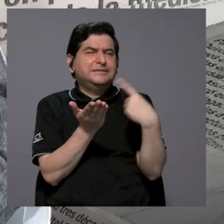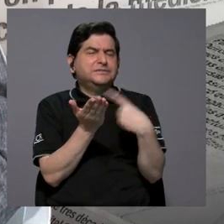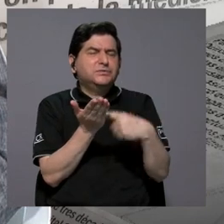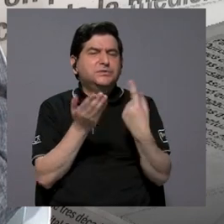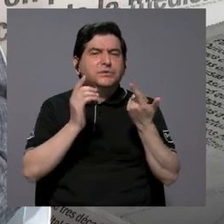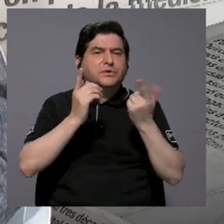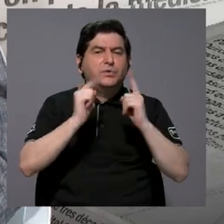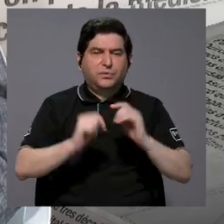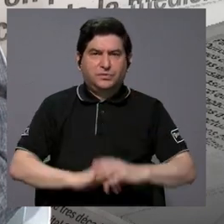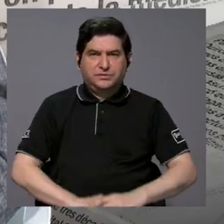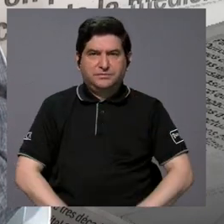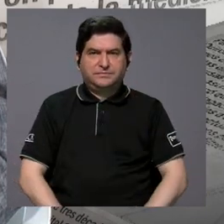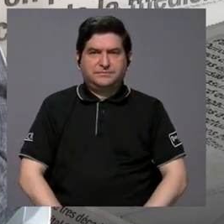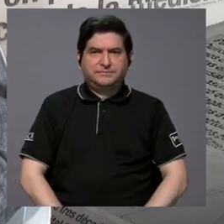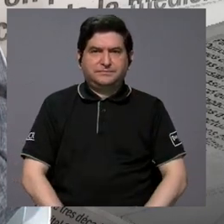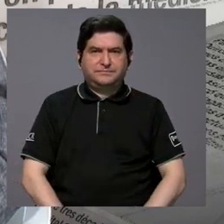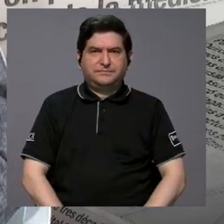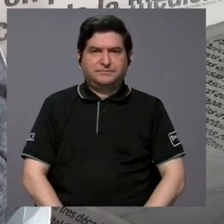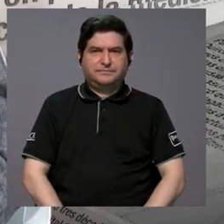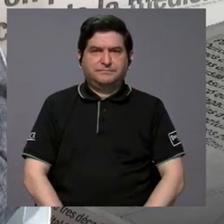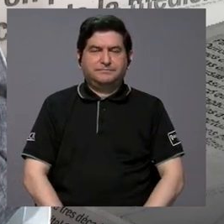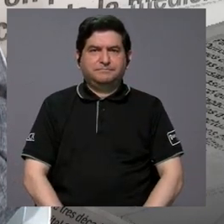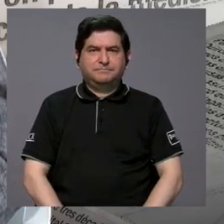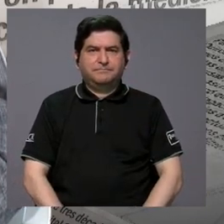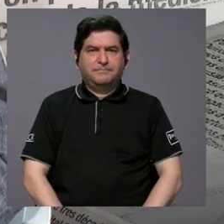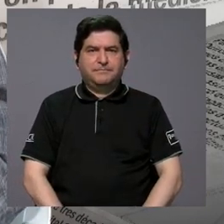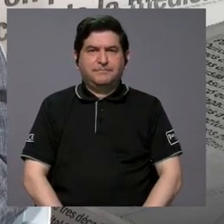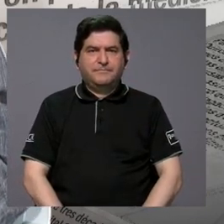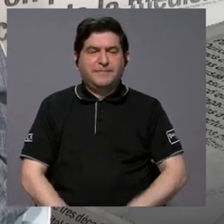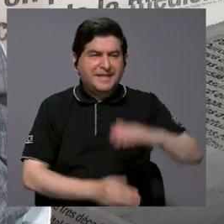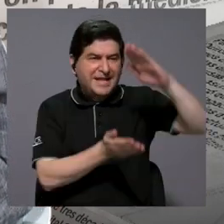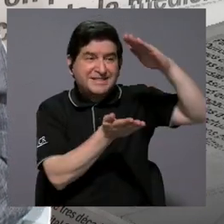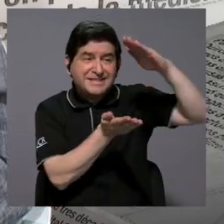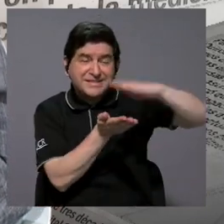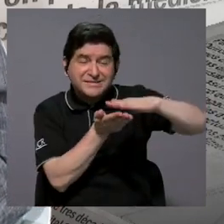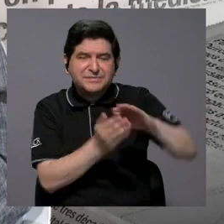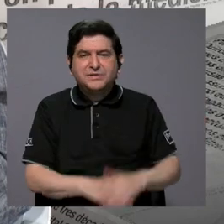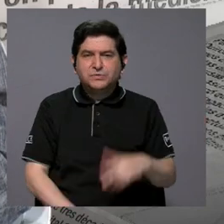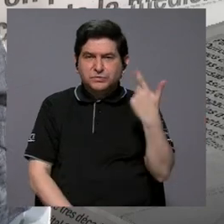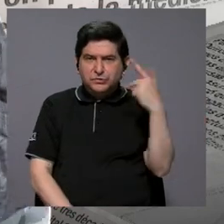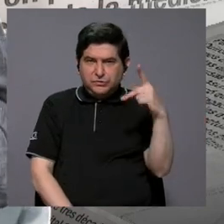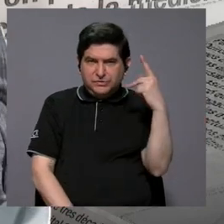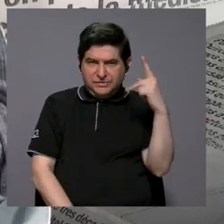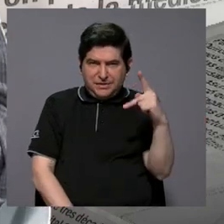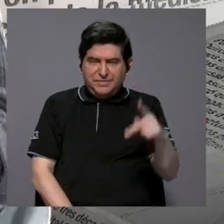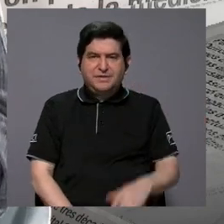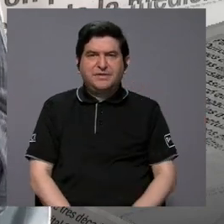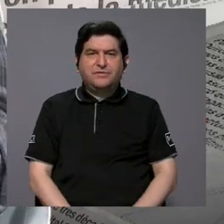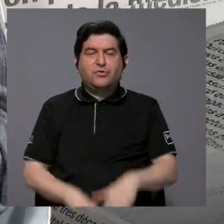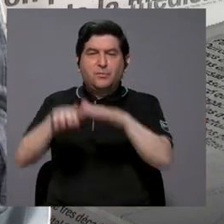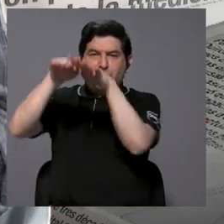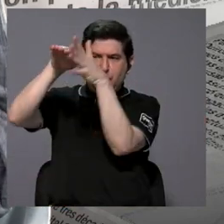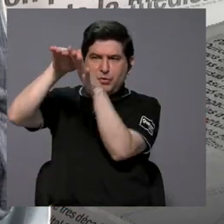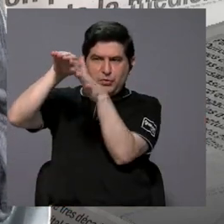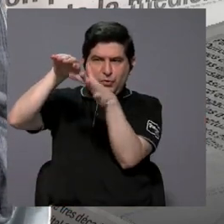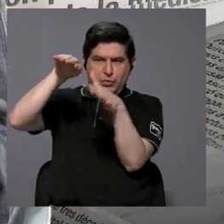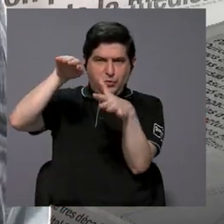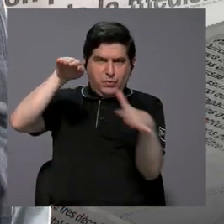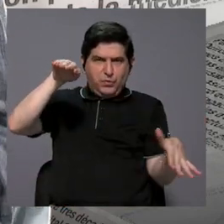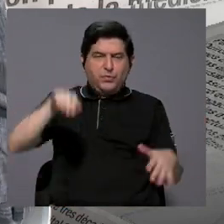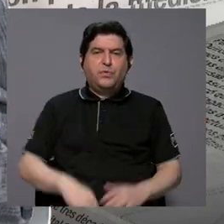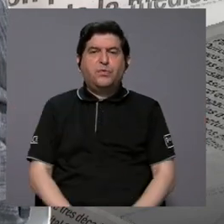la mitigación de riesgos sobre deslizamientos,